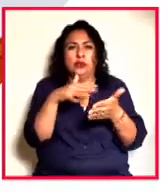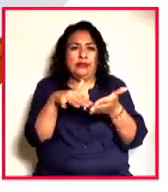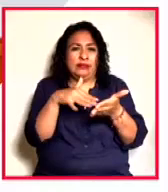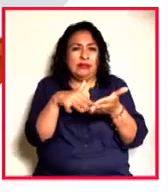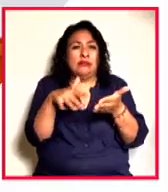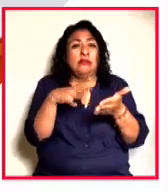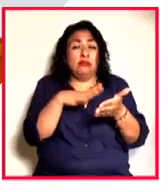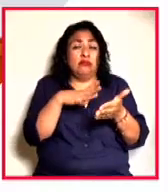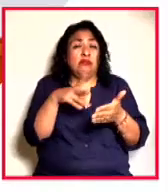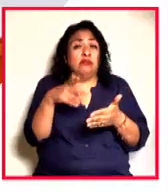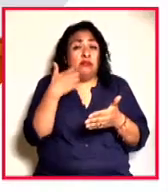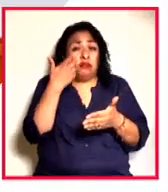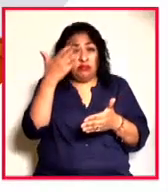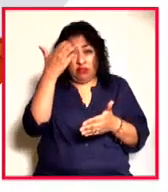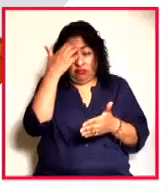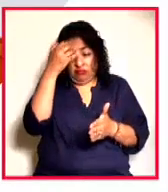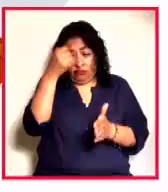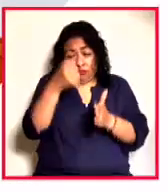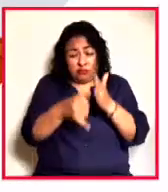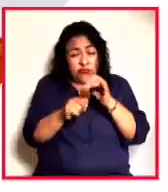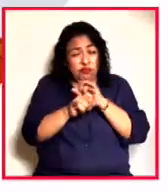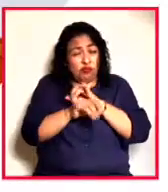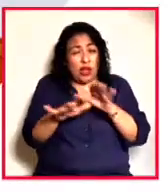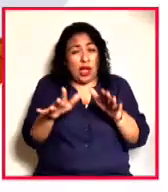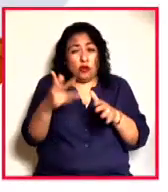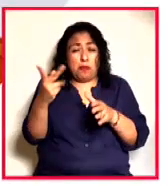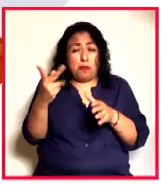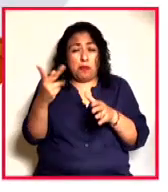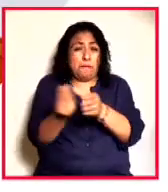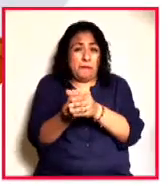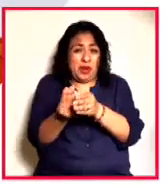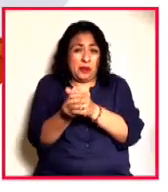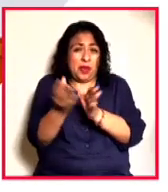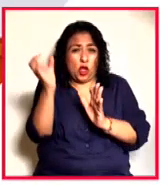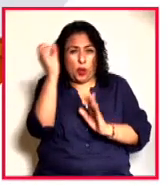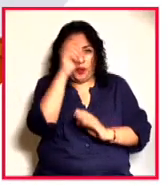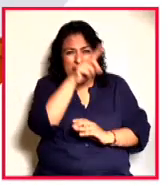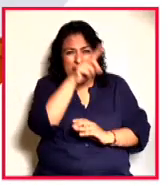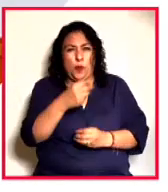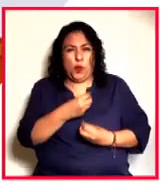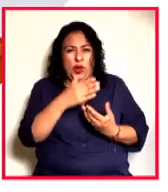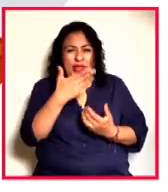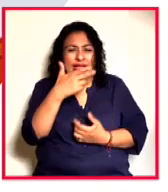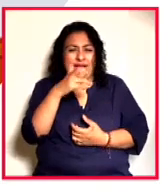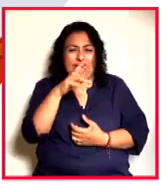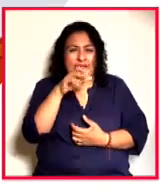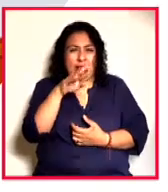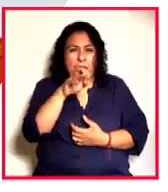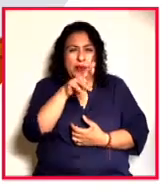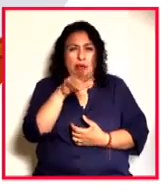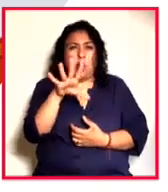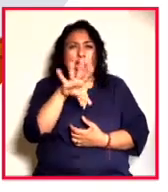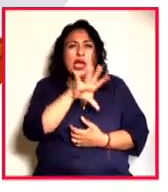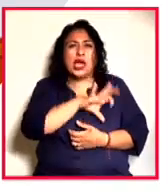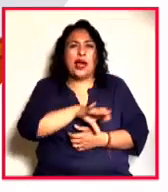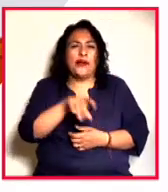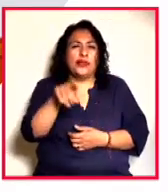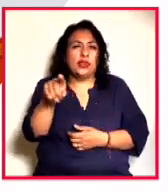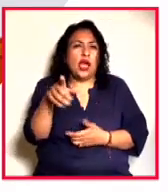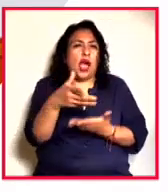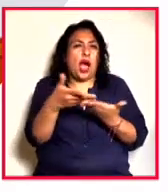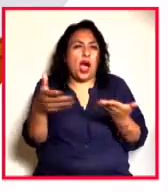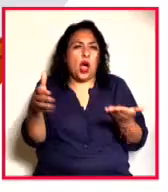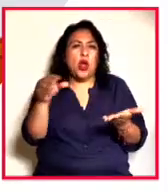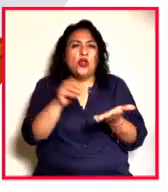desempeñado en conocer hasta el más mínimo detalle de su intimidad. En opinión del poeta Hernán Bravo Varela, la fascinación que suscitó y aún genera la